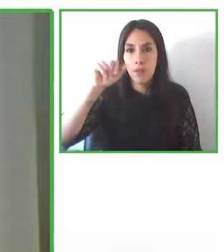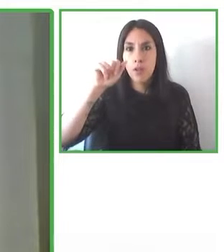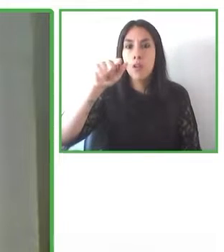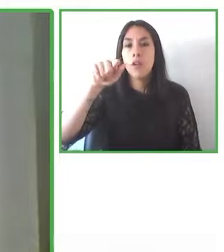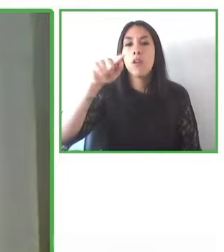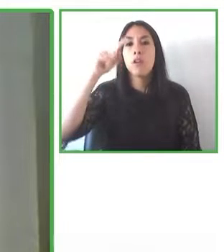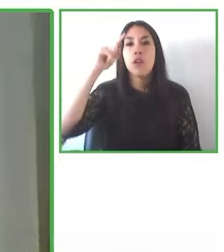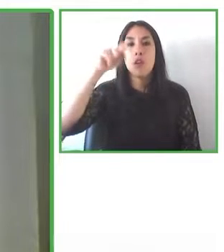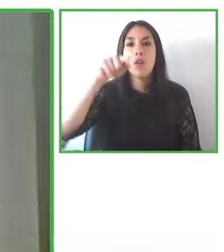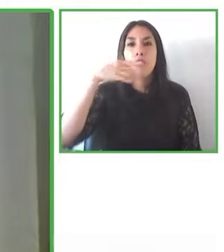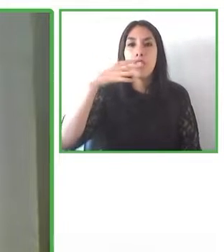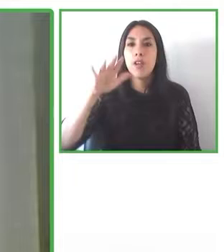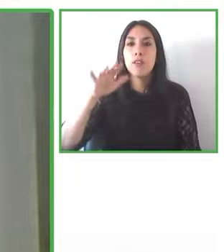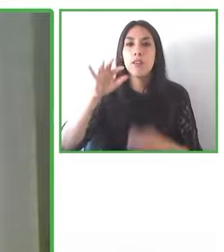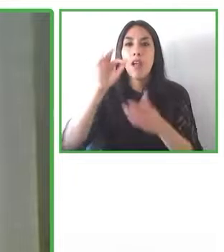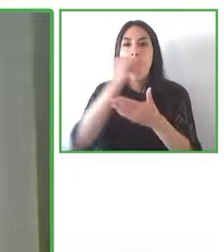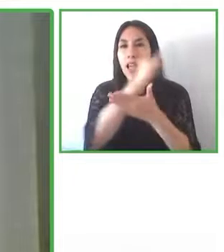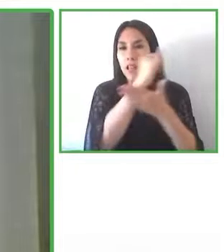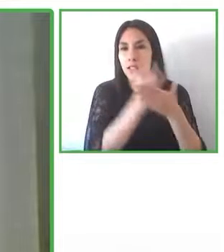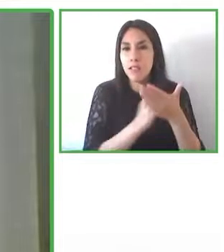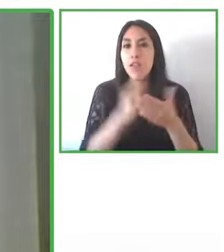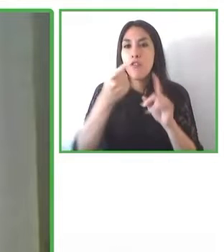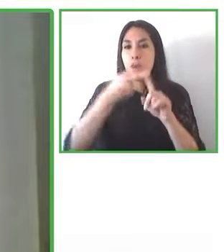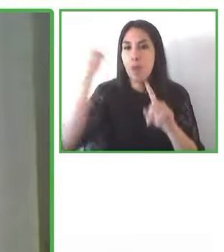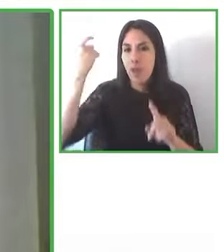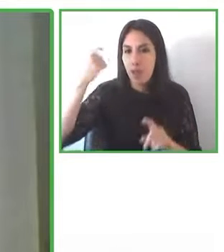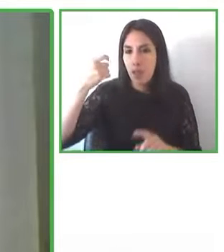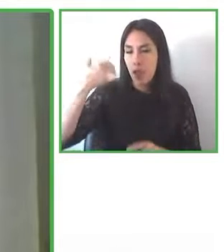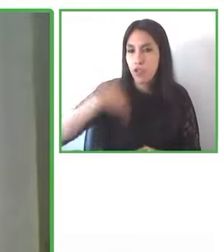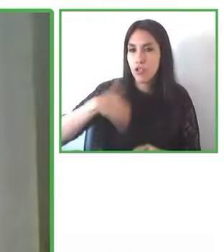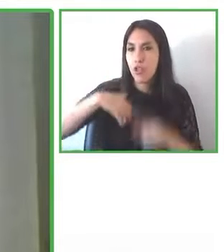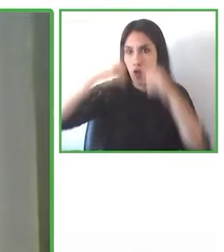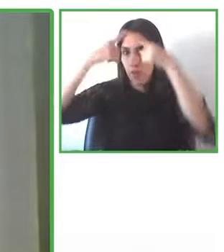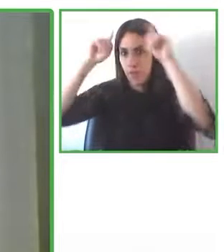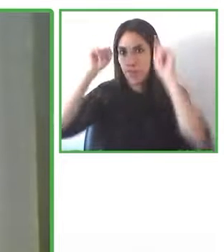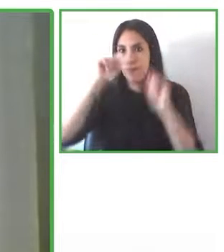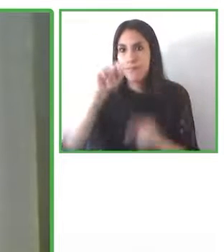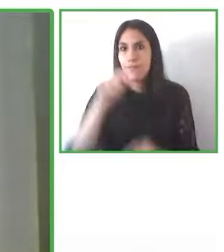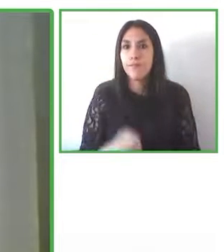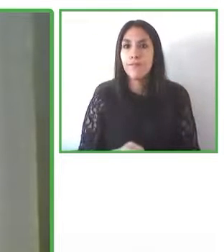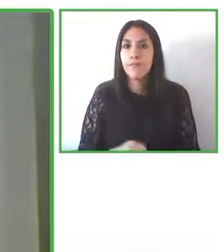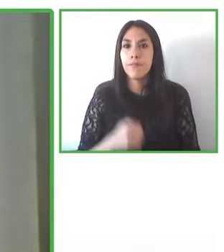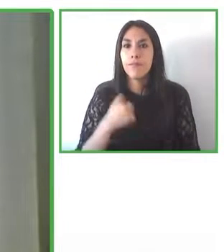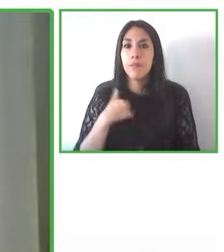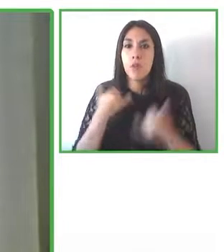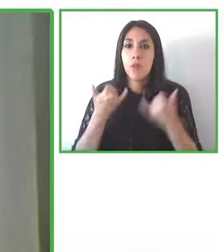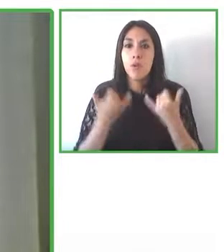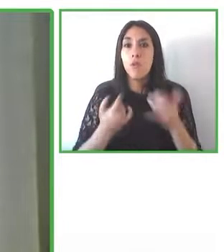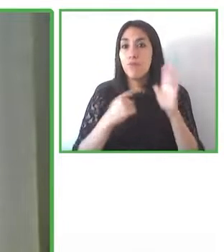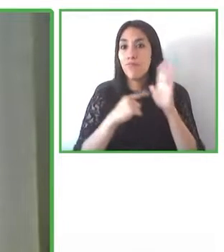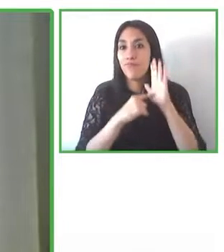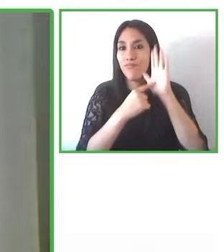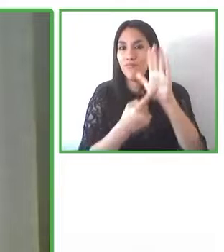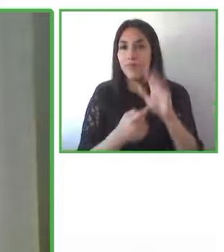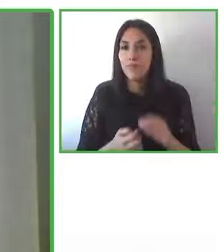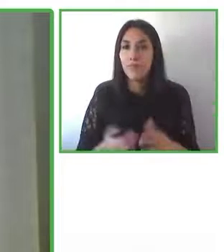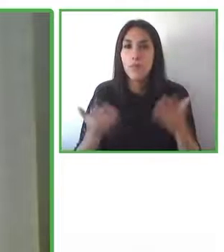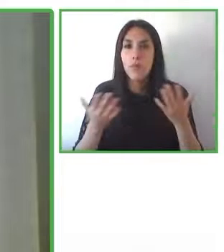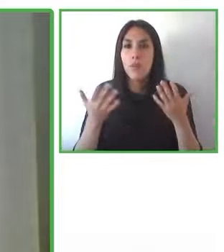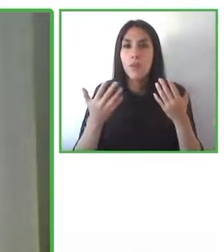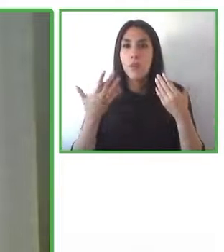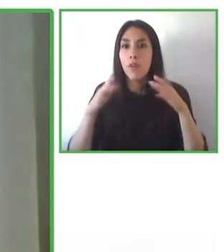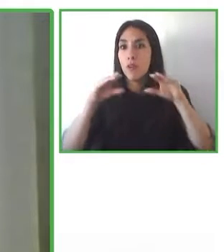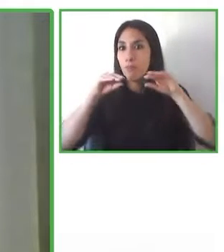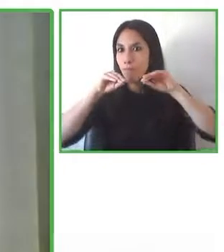en Argentina. En esta oportunidad, mi ponencia se refiere a la enseñanza de la accesibilidad física en el